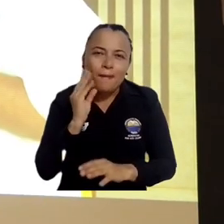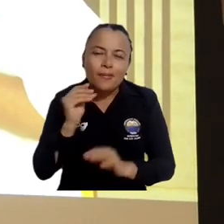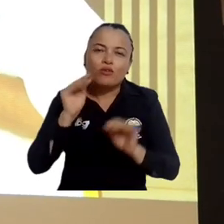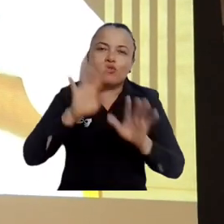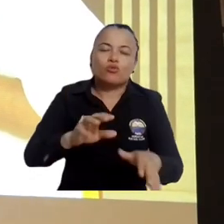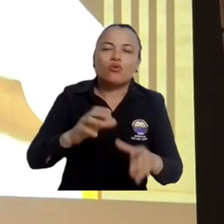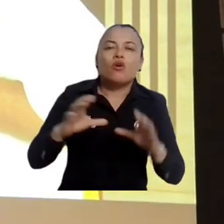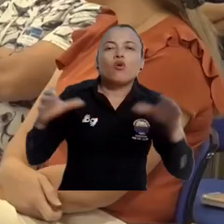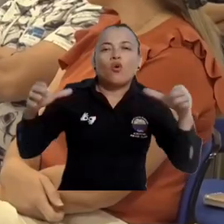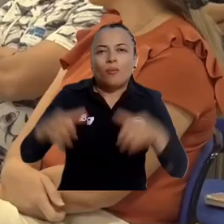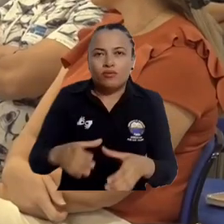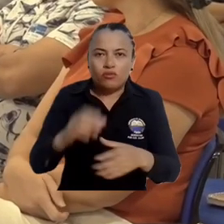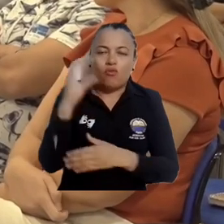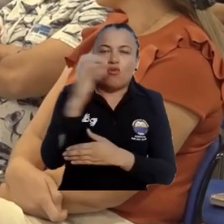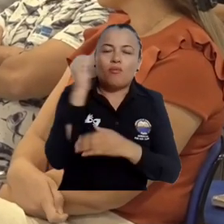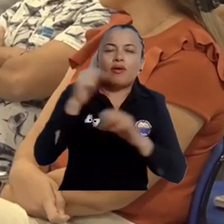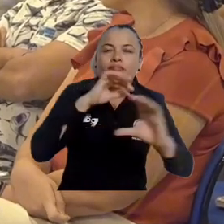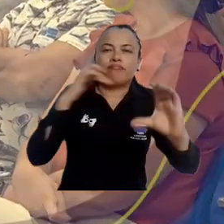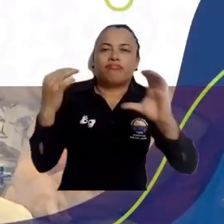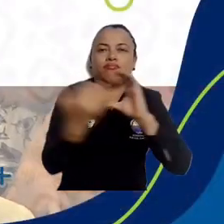Comisión Colombiana del Océano.